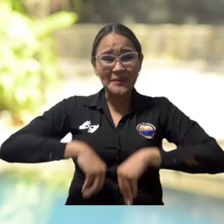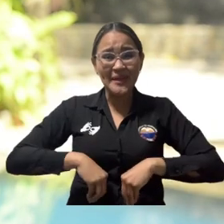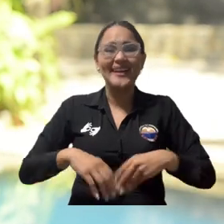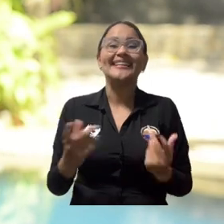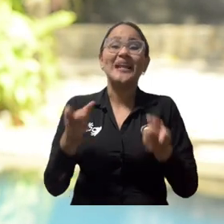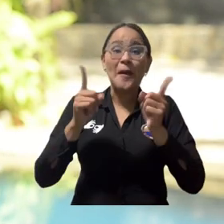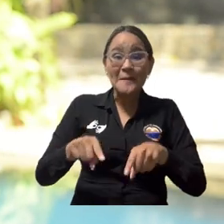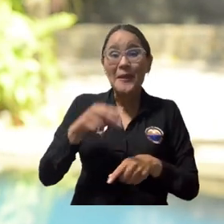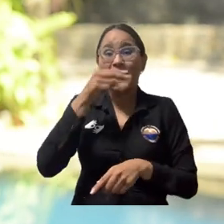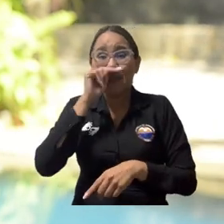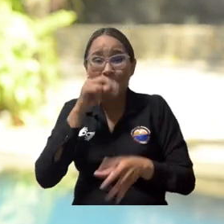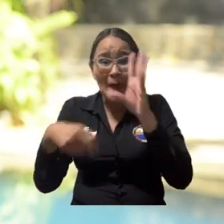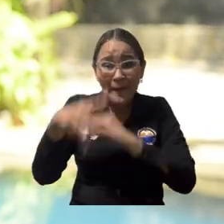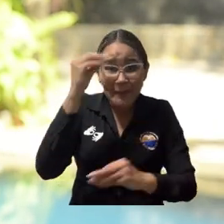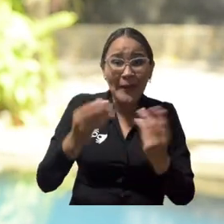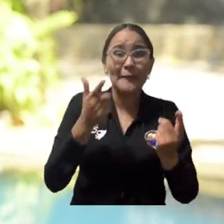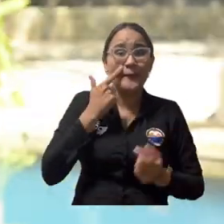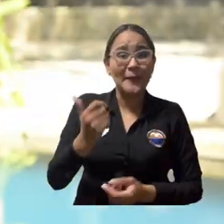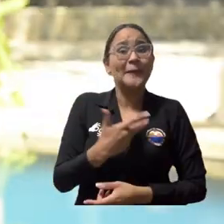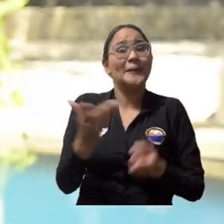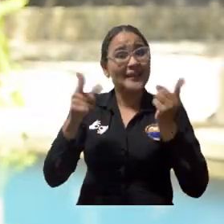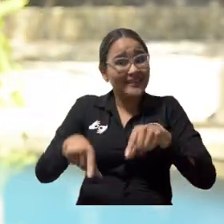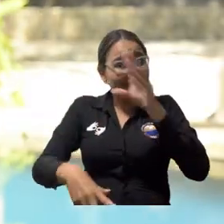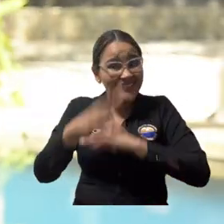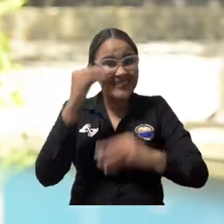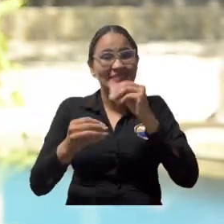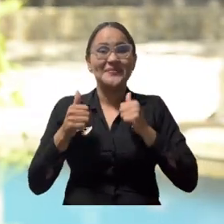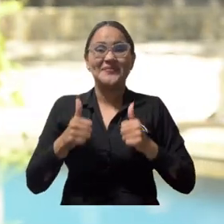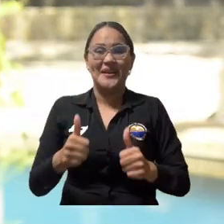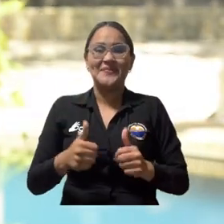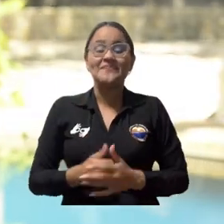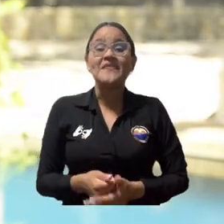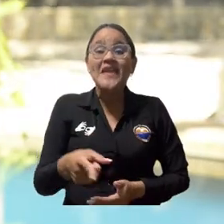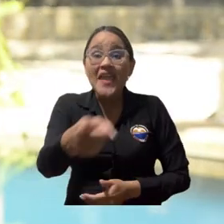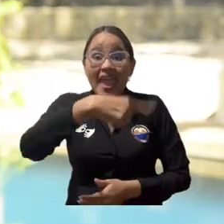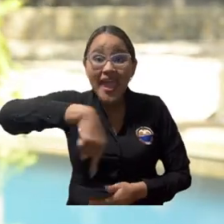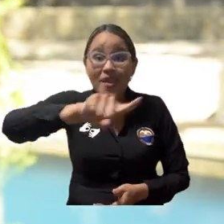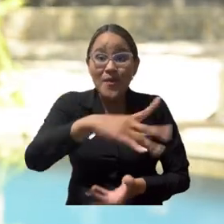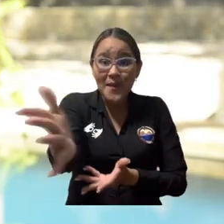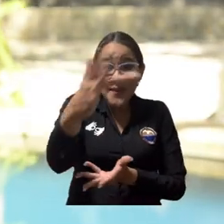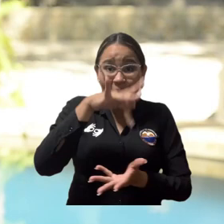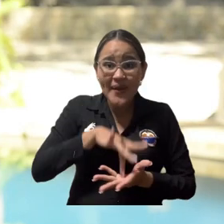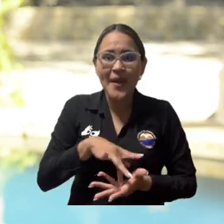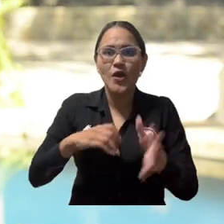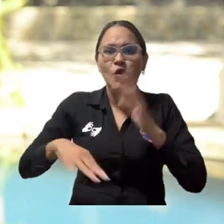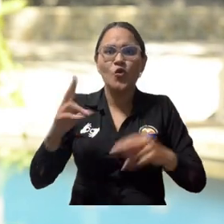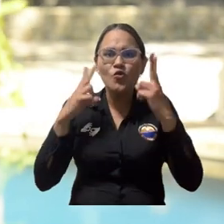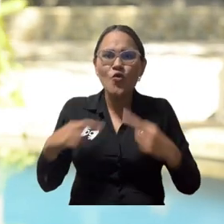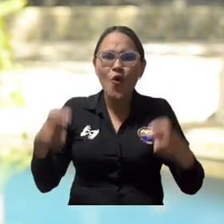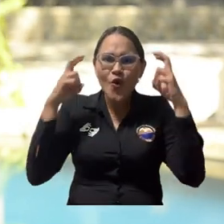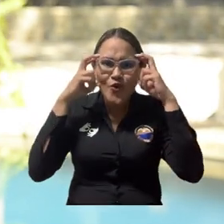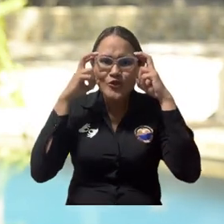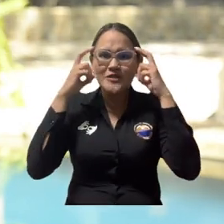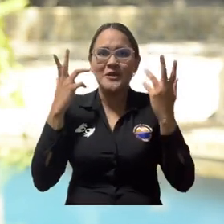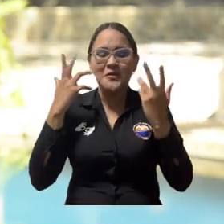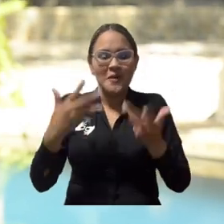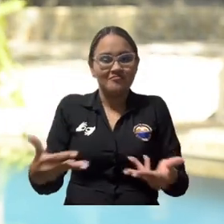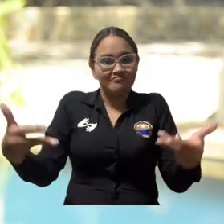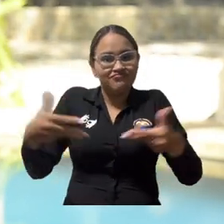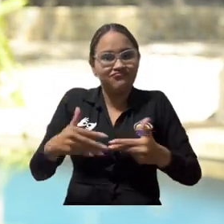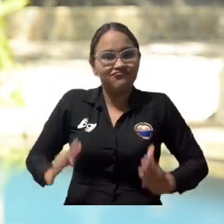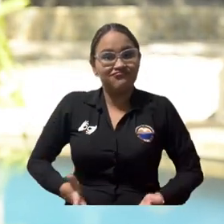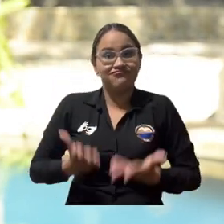los chicos sino los padres de familia y toda la comunidad del entorno. Entonces el hecho de ellos traer su conocimiento y aportarle a este